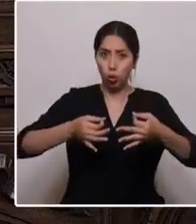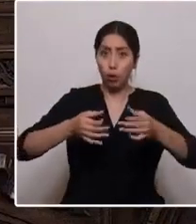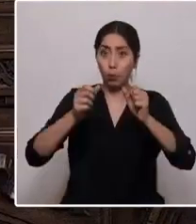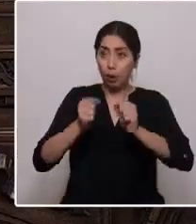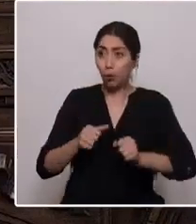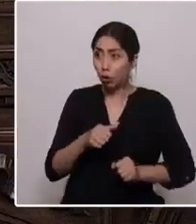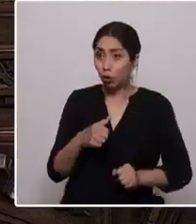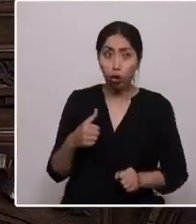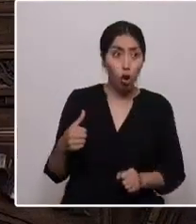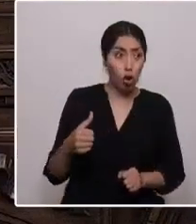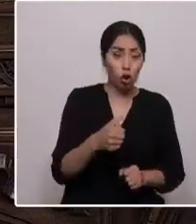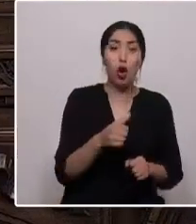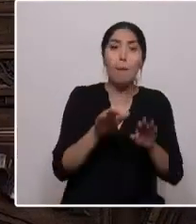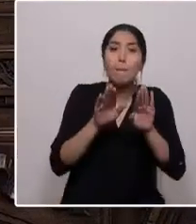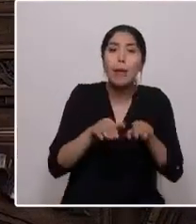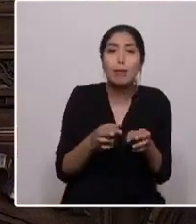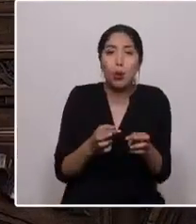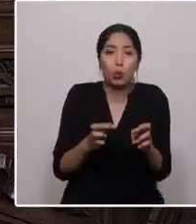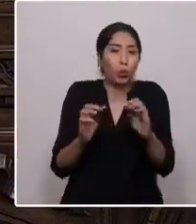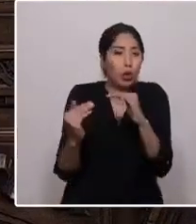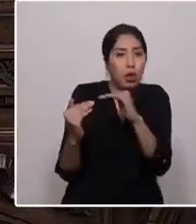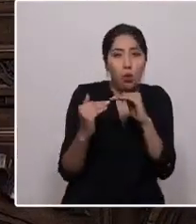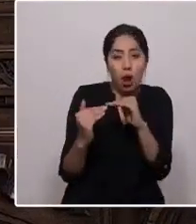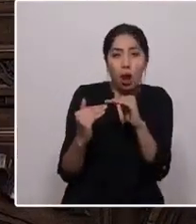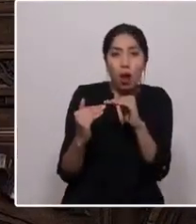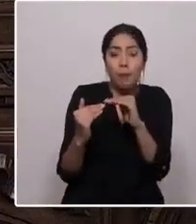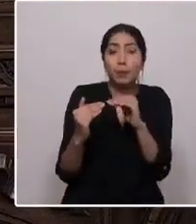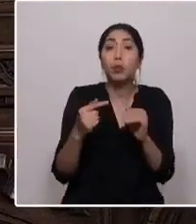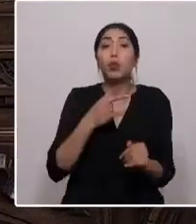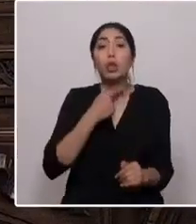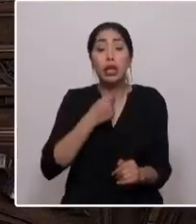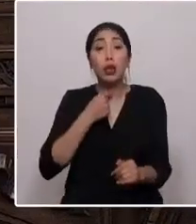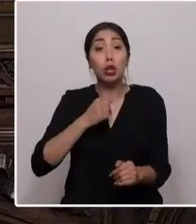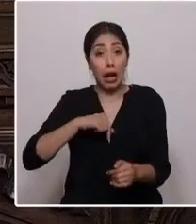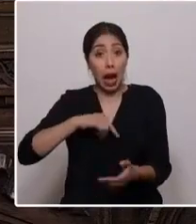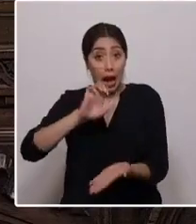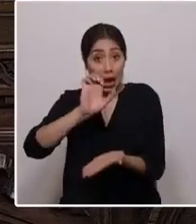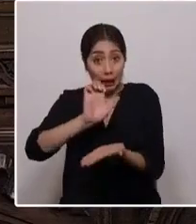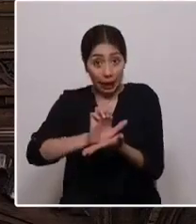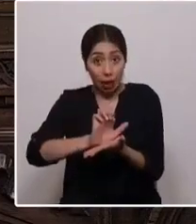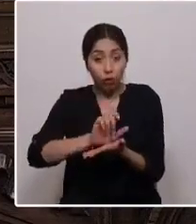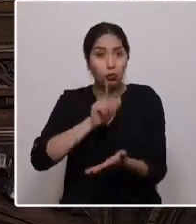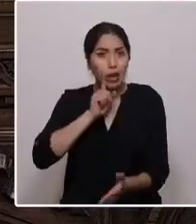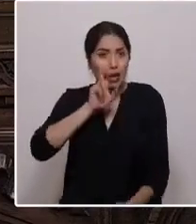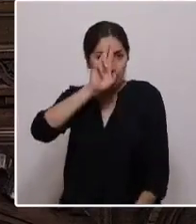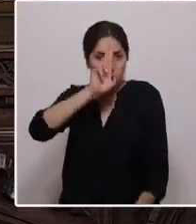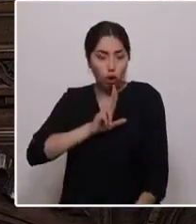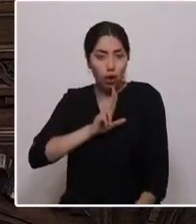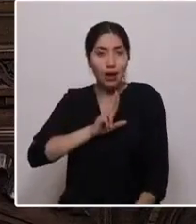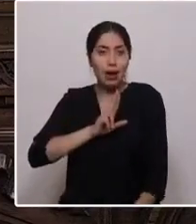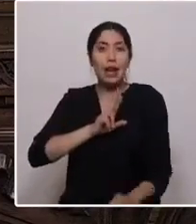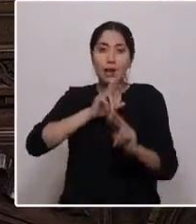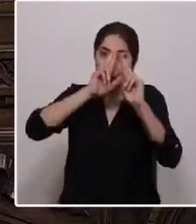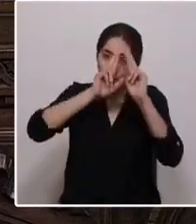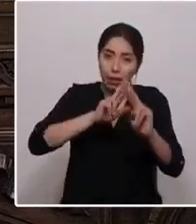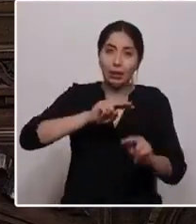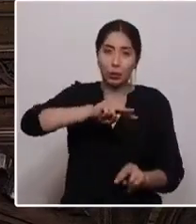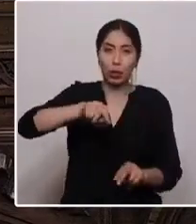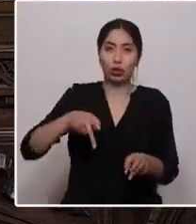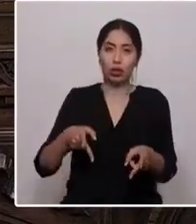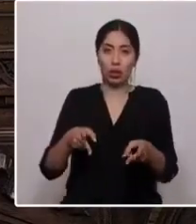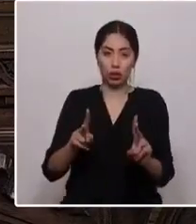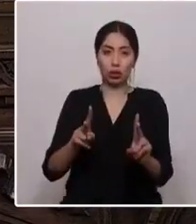oportunidades. Por eso, quiero que tengamos un Estado que cumpla el rol de respetar nuestros derechos, pero no solo